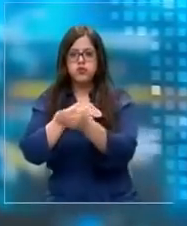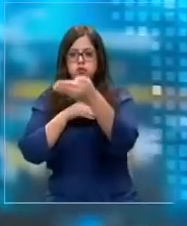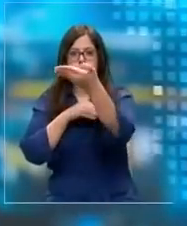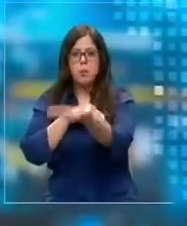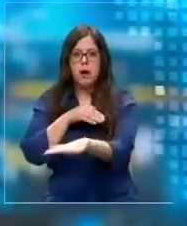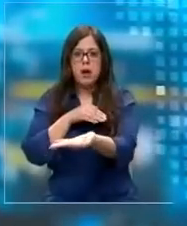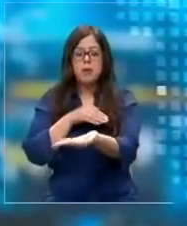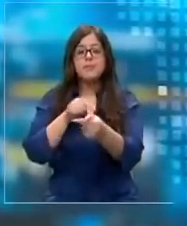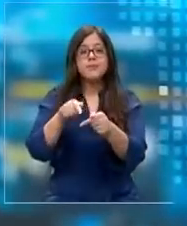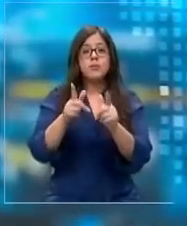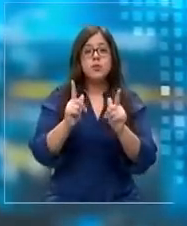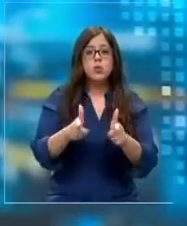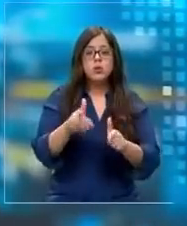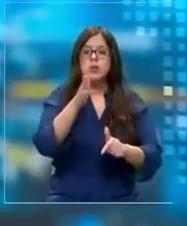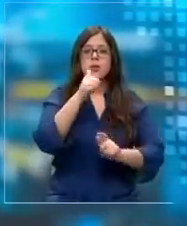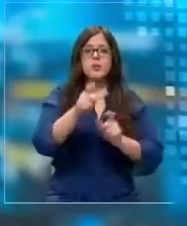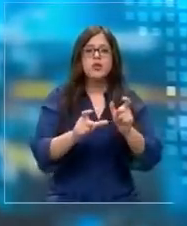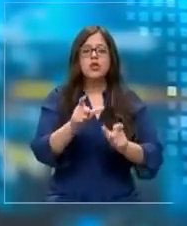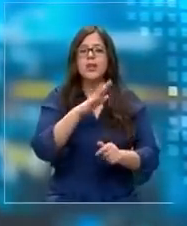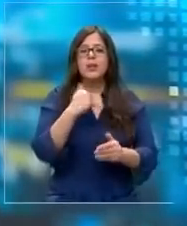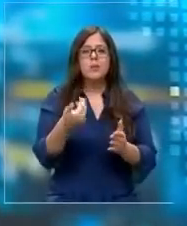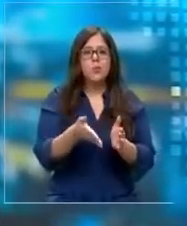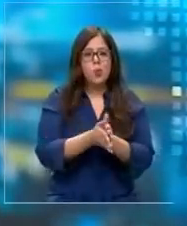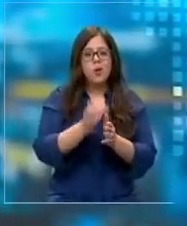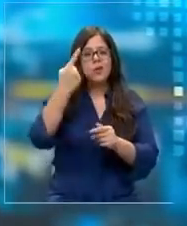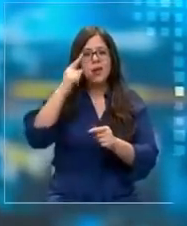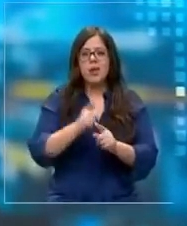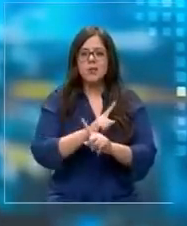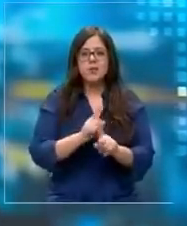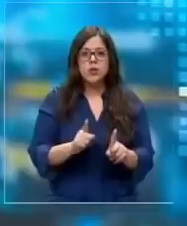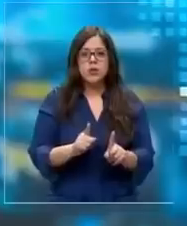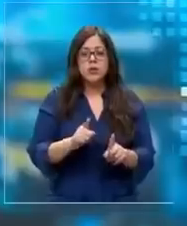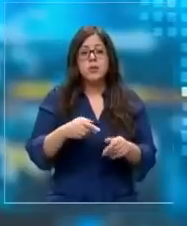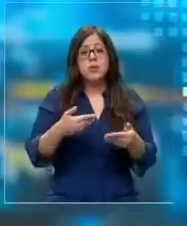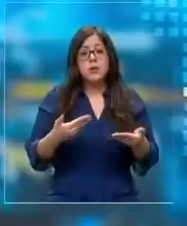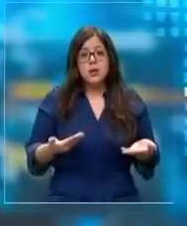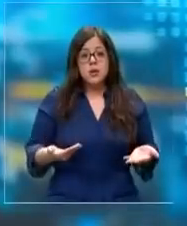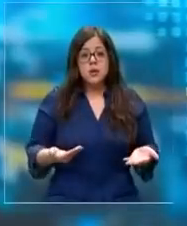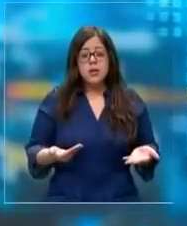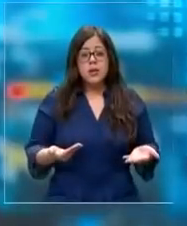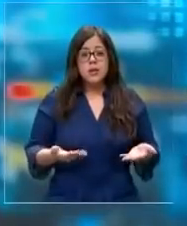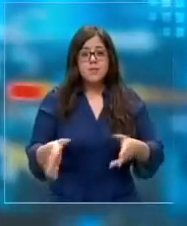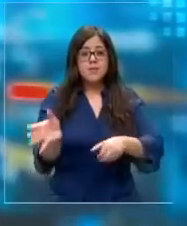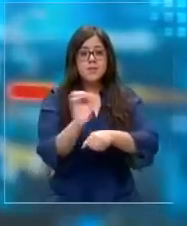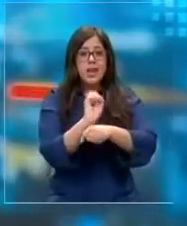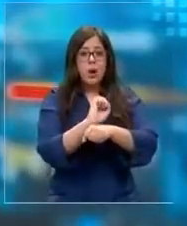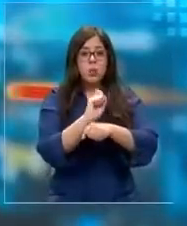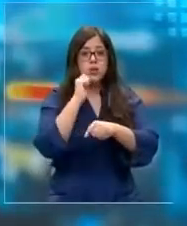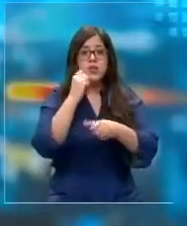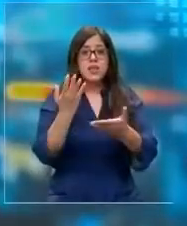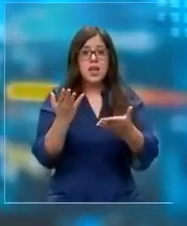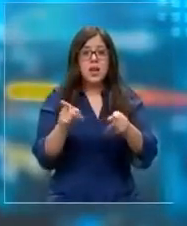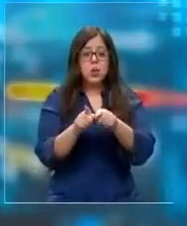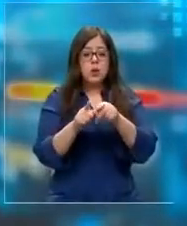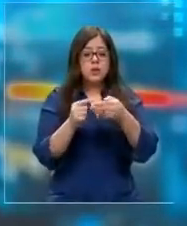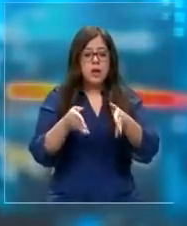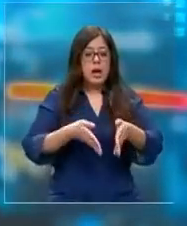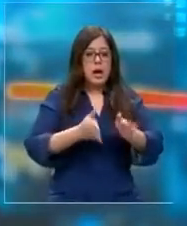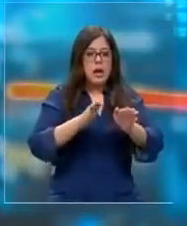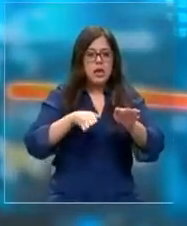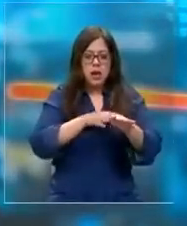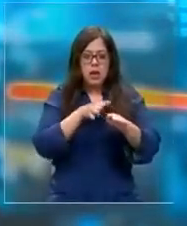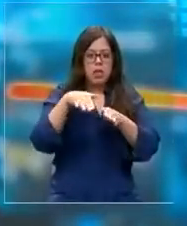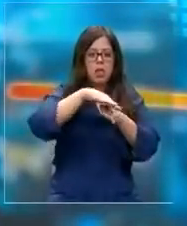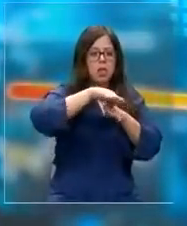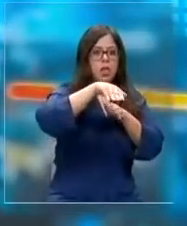se volcó. Afortunadamente no hubo víctimas fatales ni heridos. A pesar de que el automóvil pasó por encima del bandejón central y